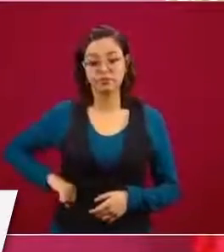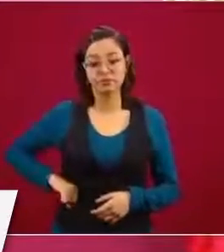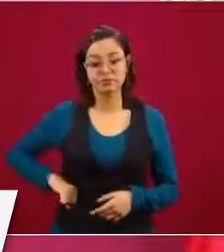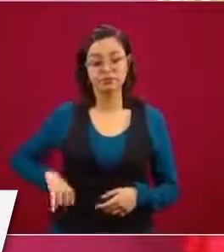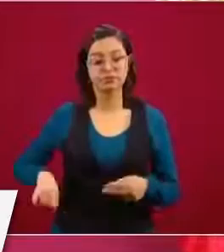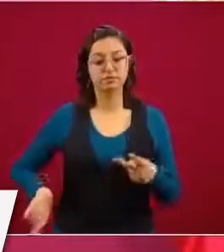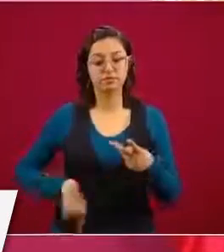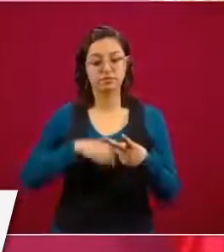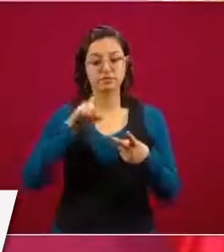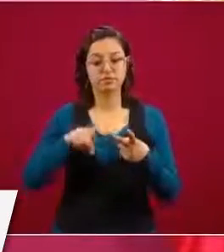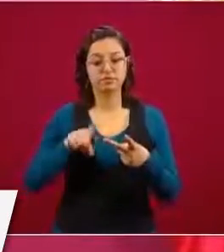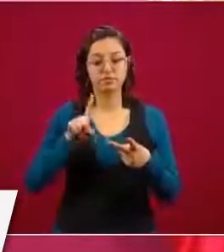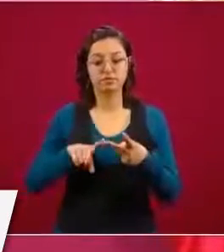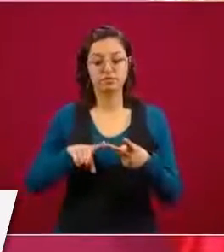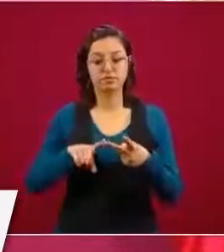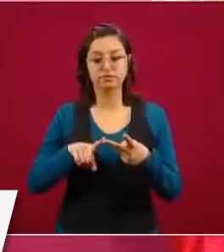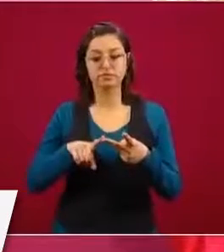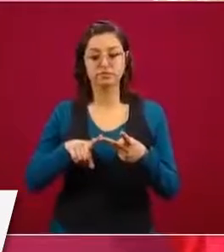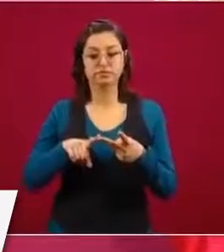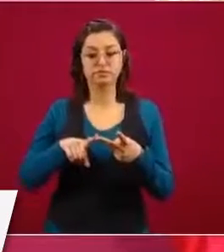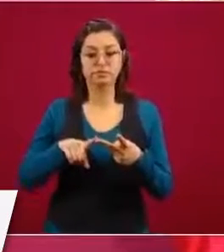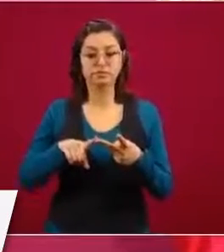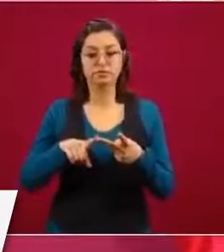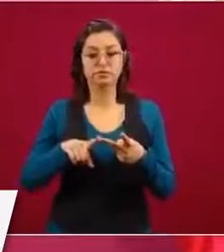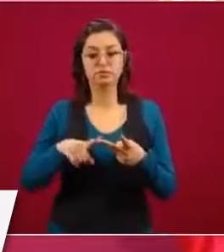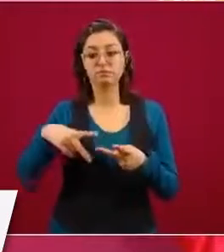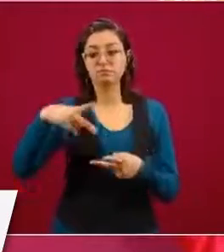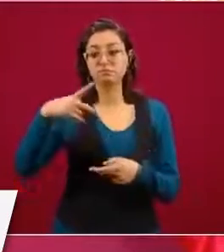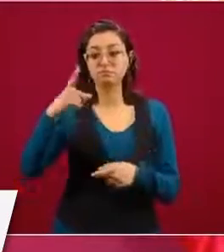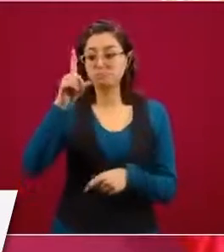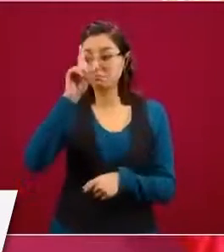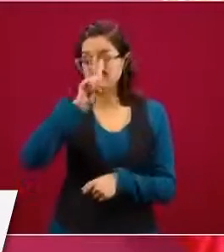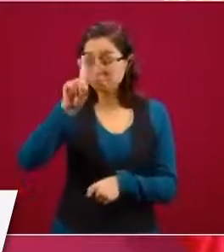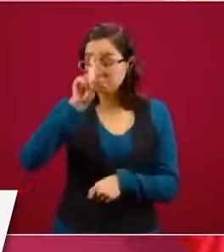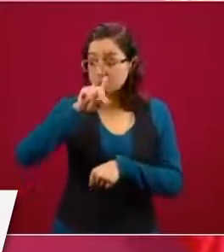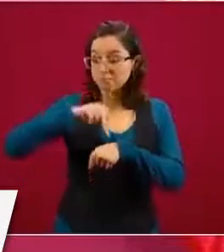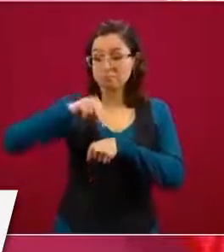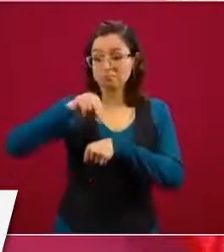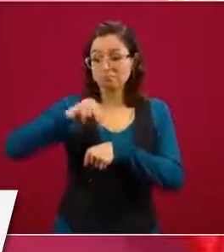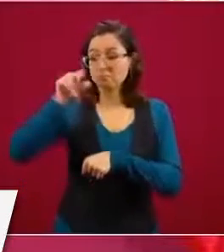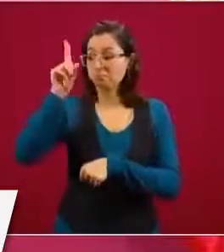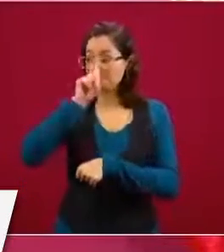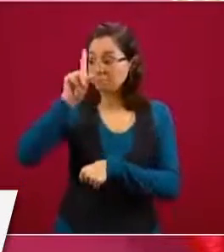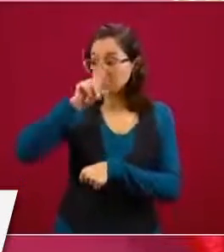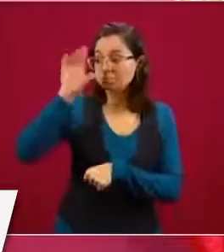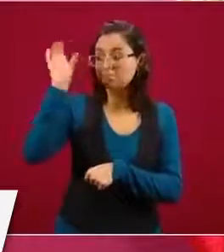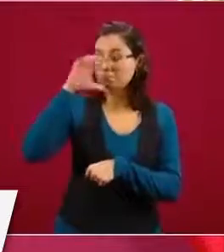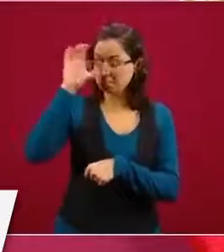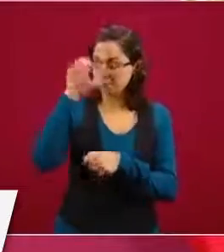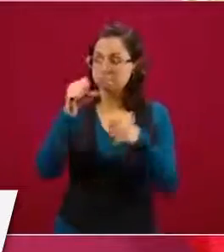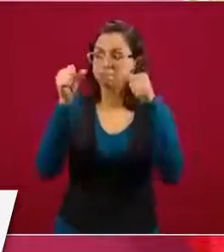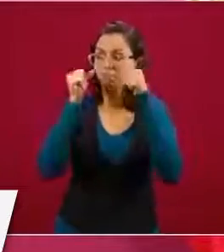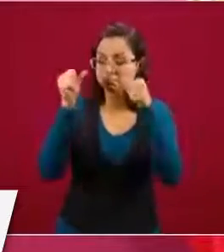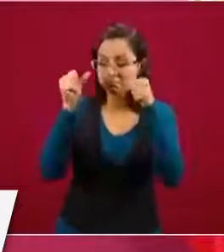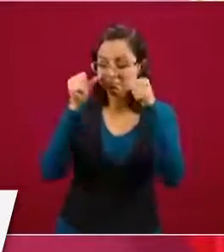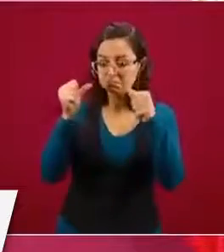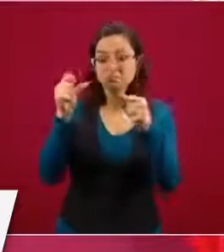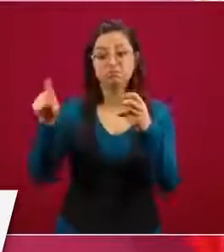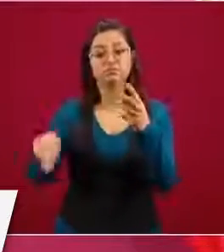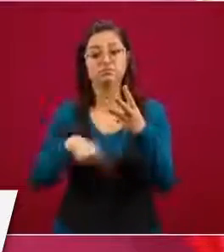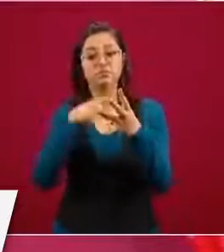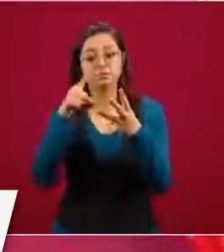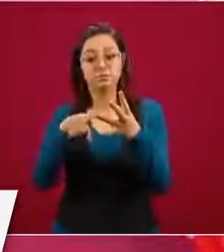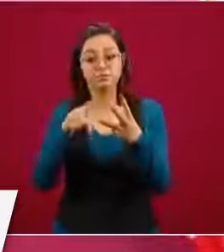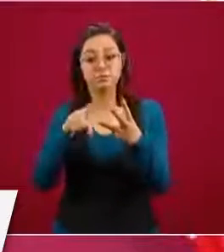recomendación de los médicos, de los científicos, también cuando prevalece